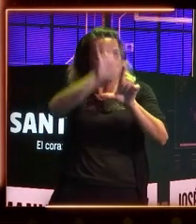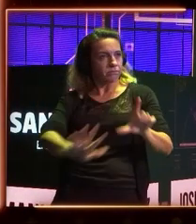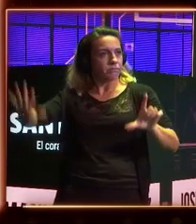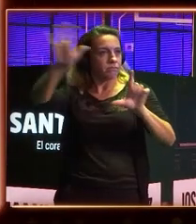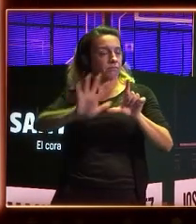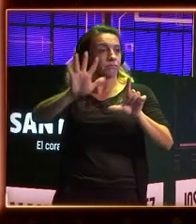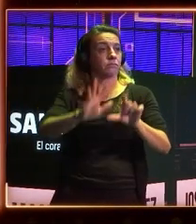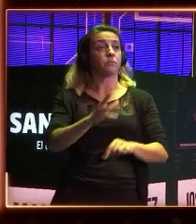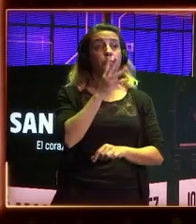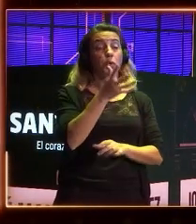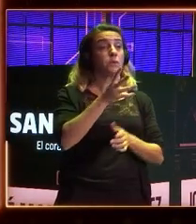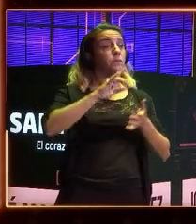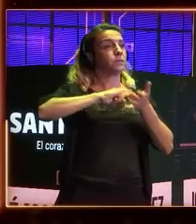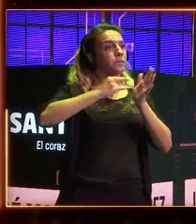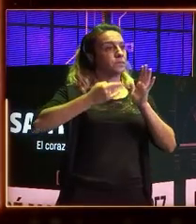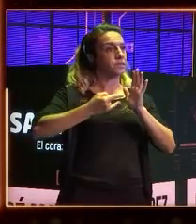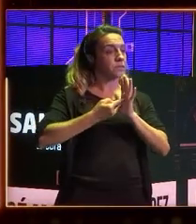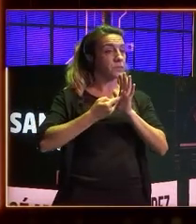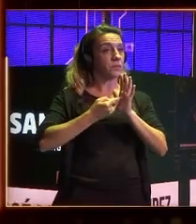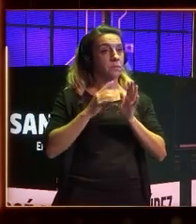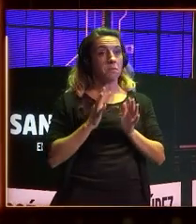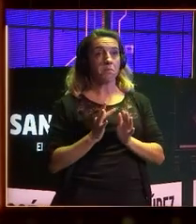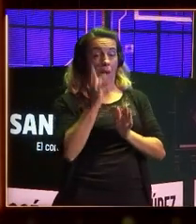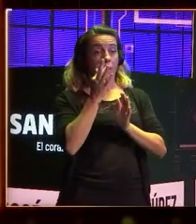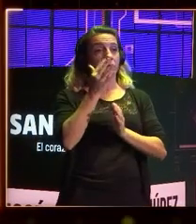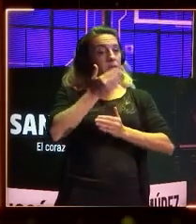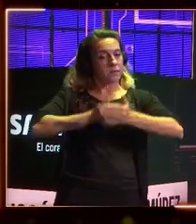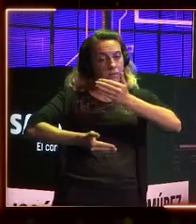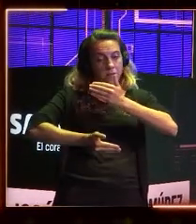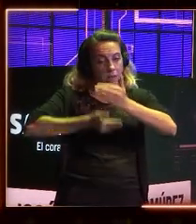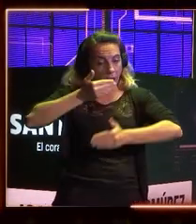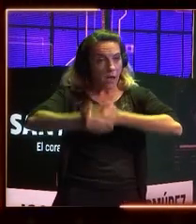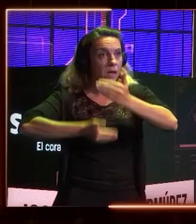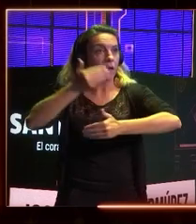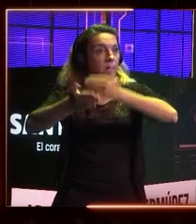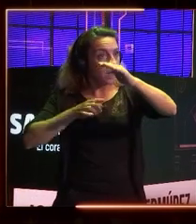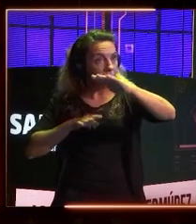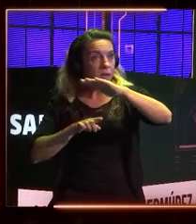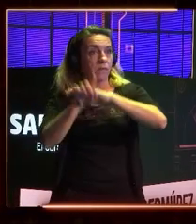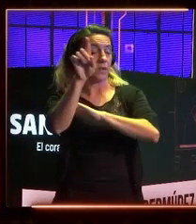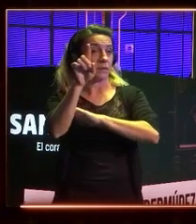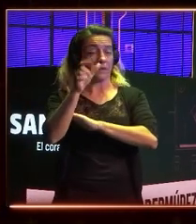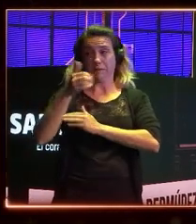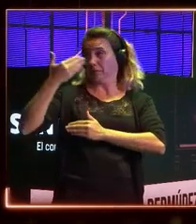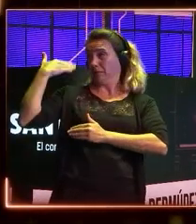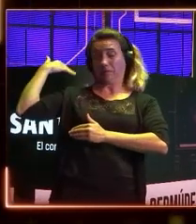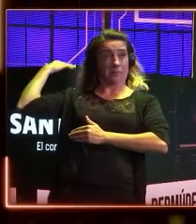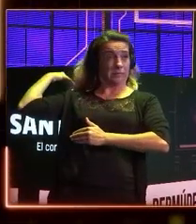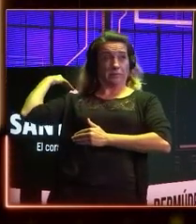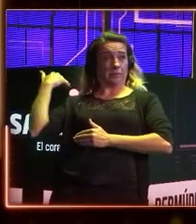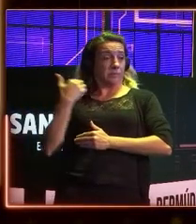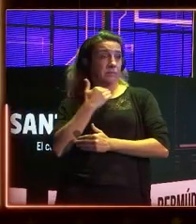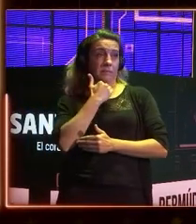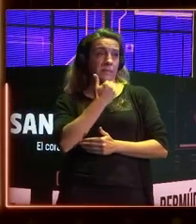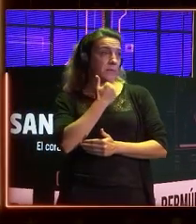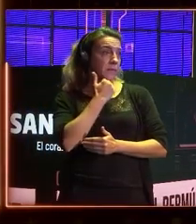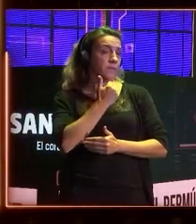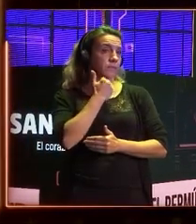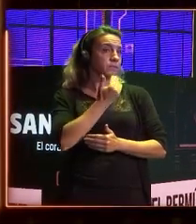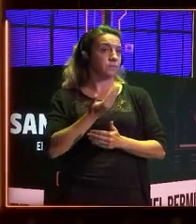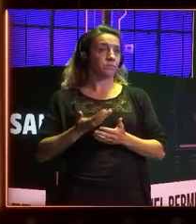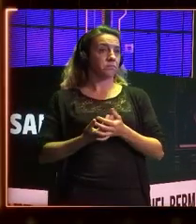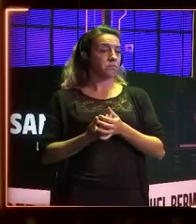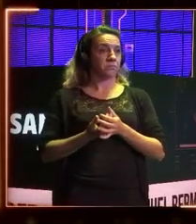es porque la tecnología y sus avances, que hace unos años eran solamente un terreno abierto a